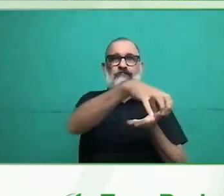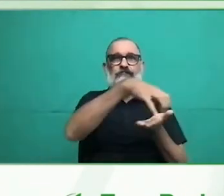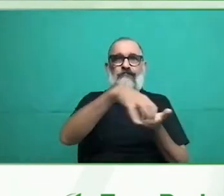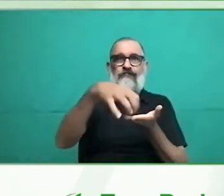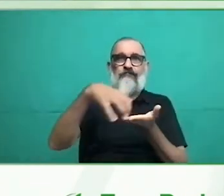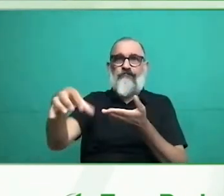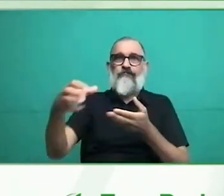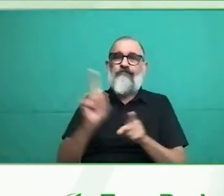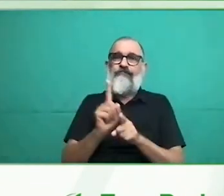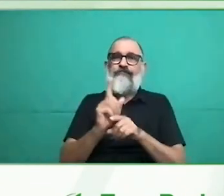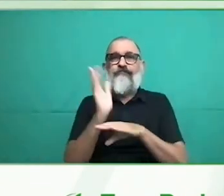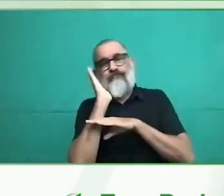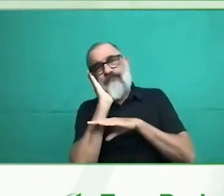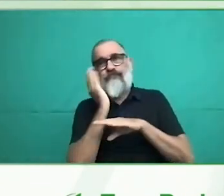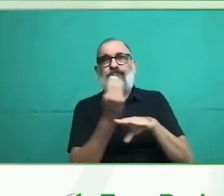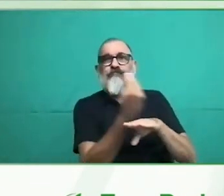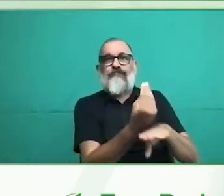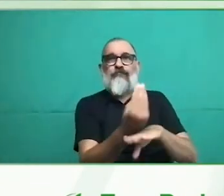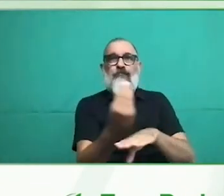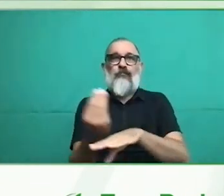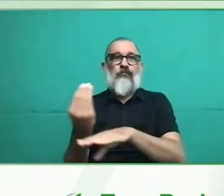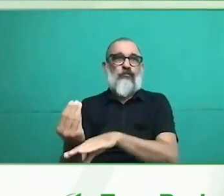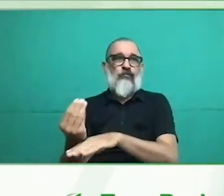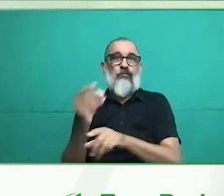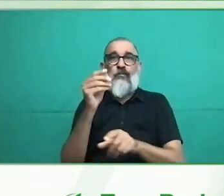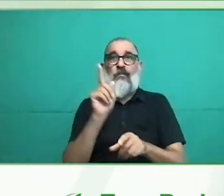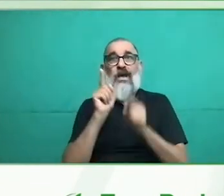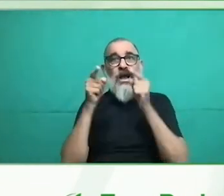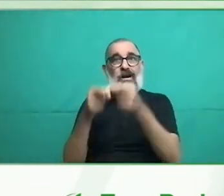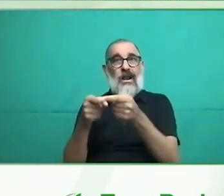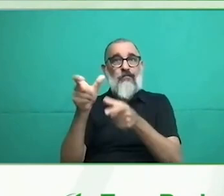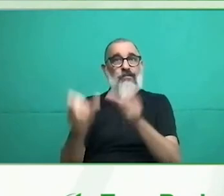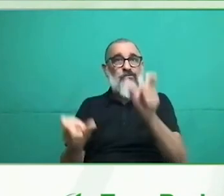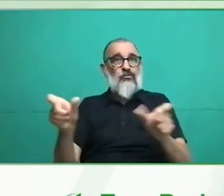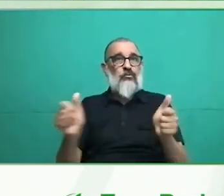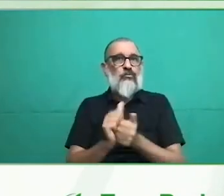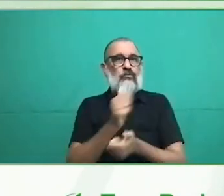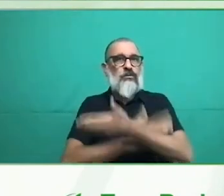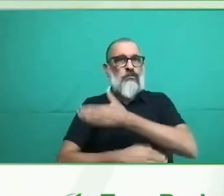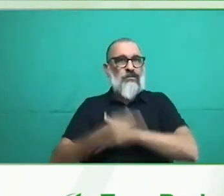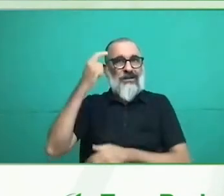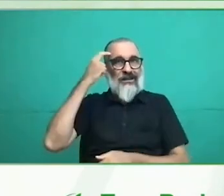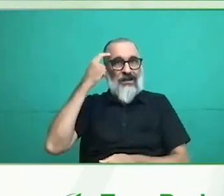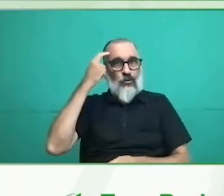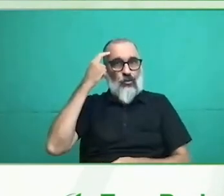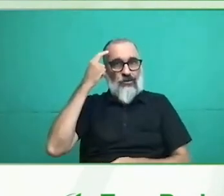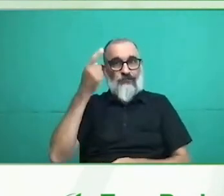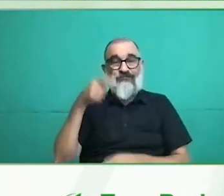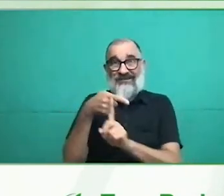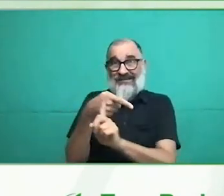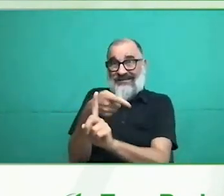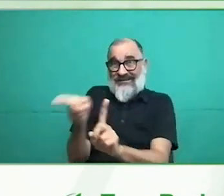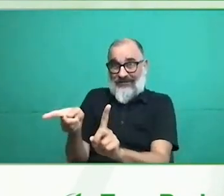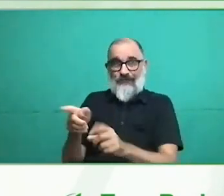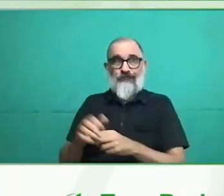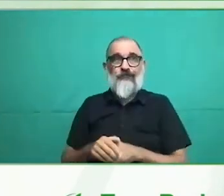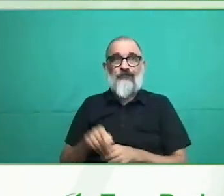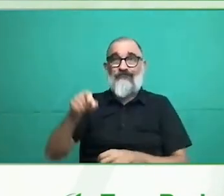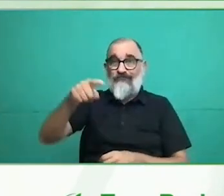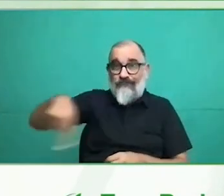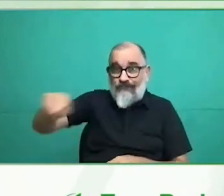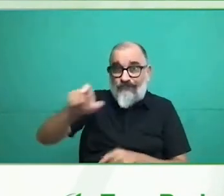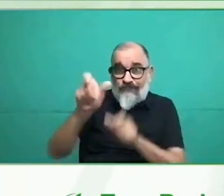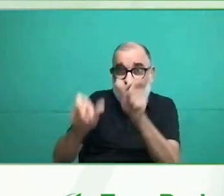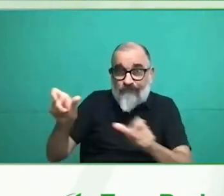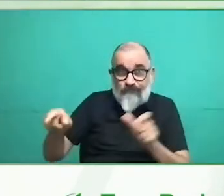hay todavía, estos chicos están en total estado de abandono, ¿no? Y el Estado tiene la